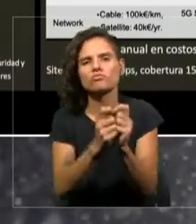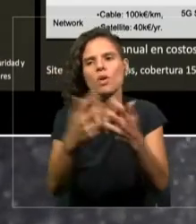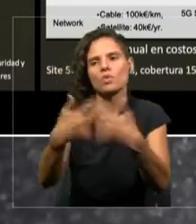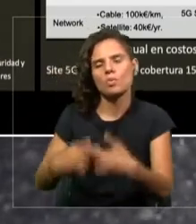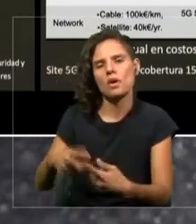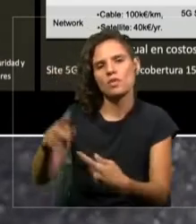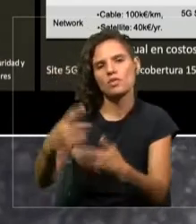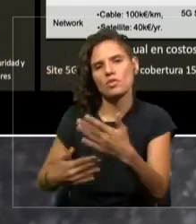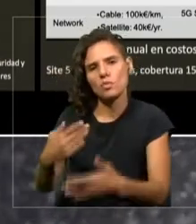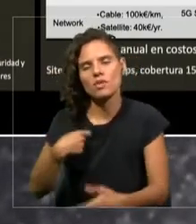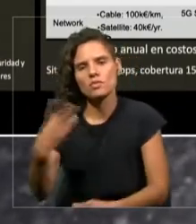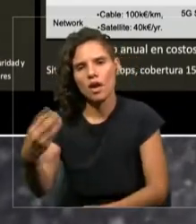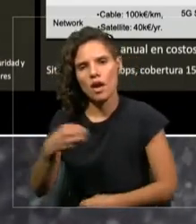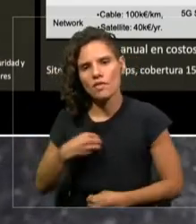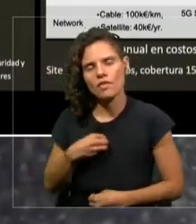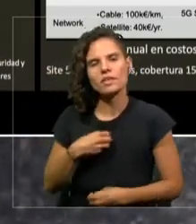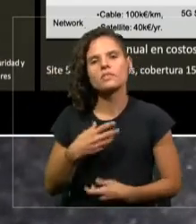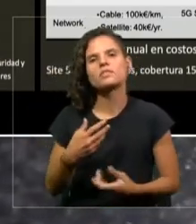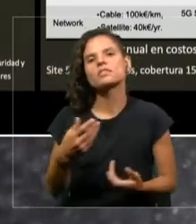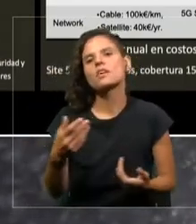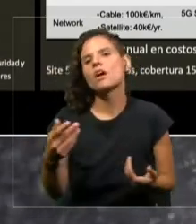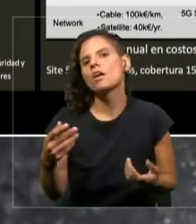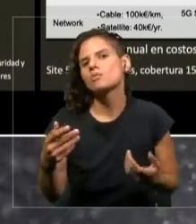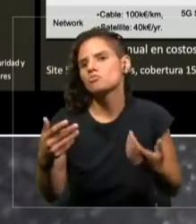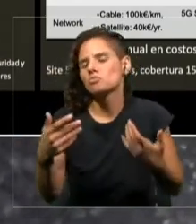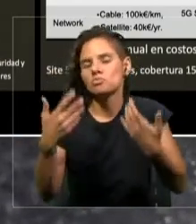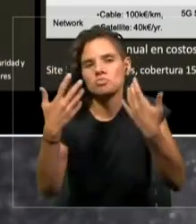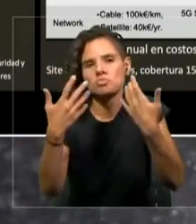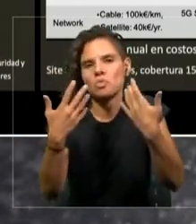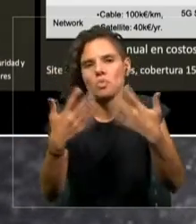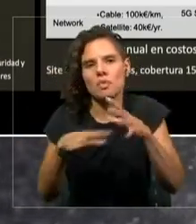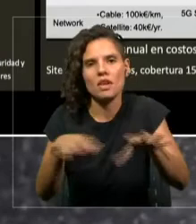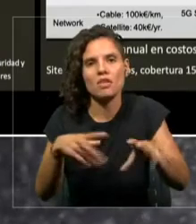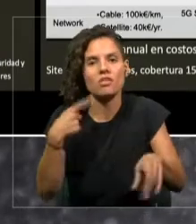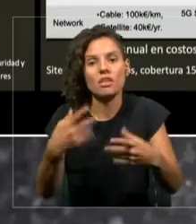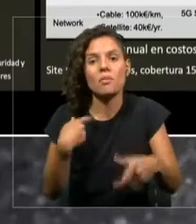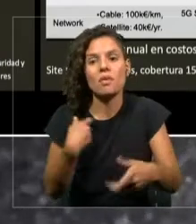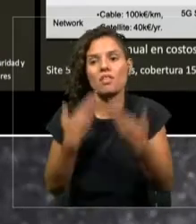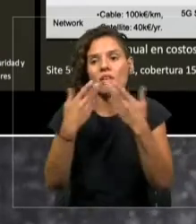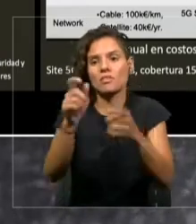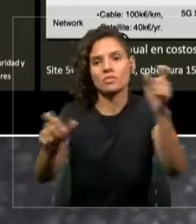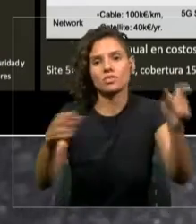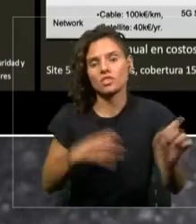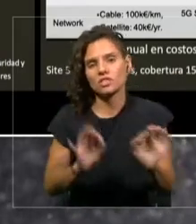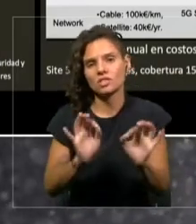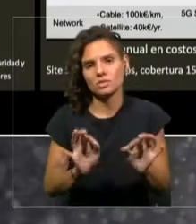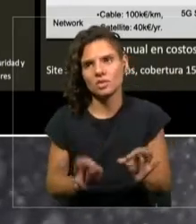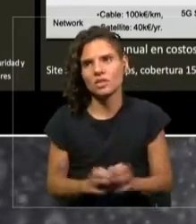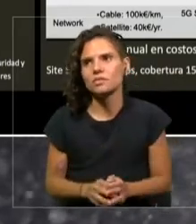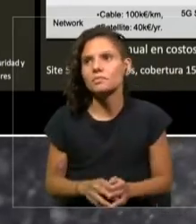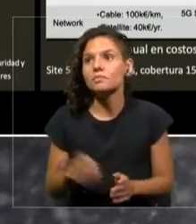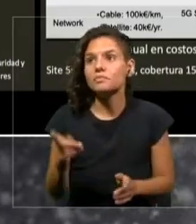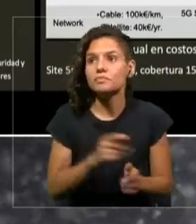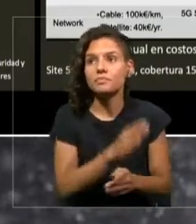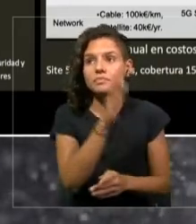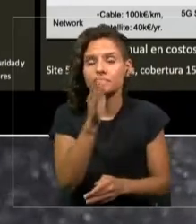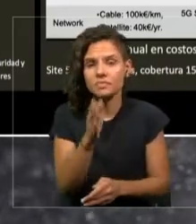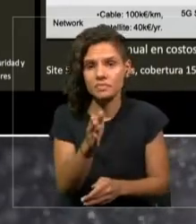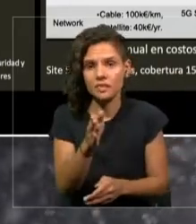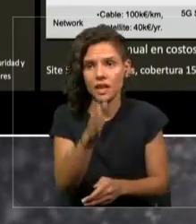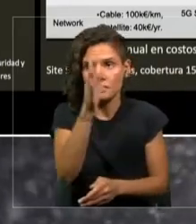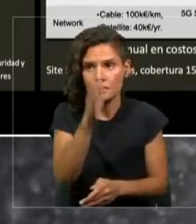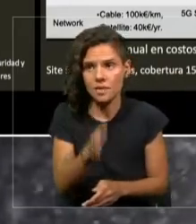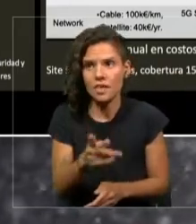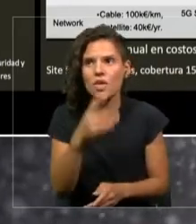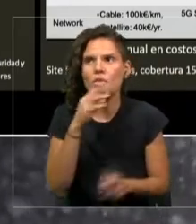alertas preventivas y poder tener a la gente segura. En el medio vas a encontrar un caso de uso portuario en donde